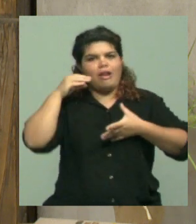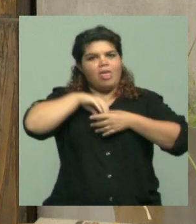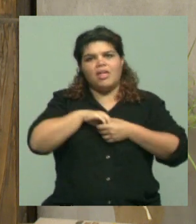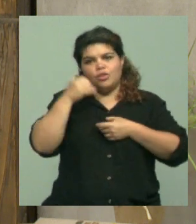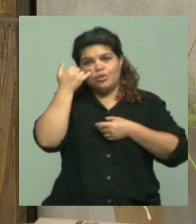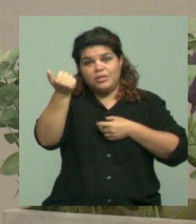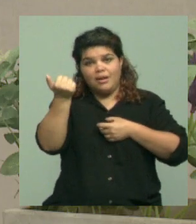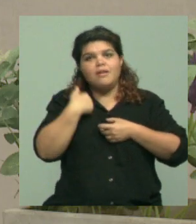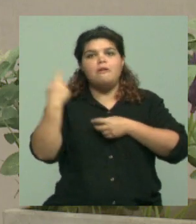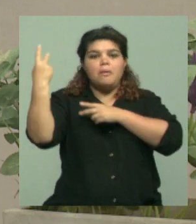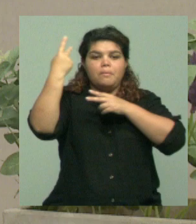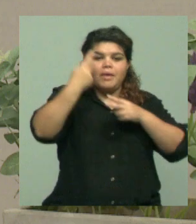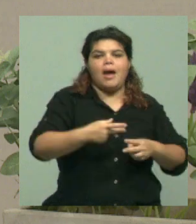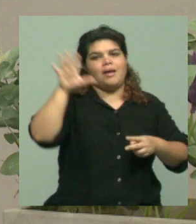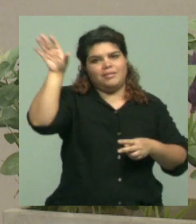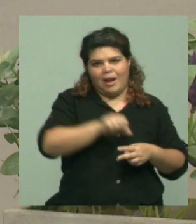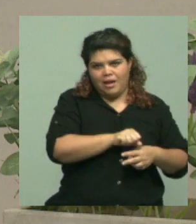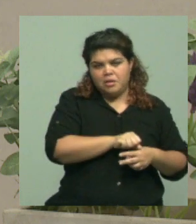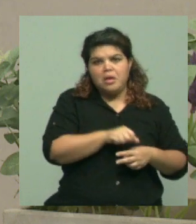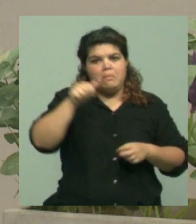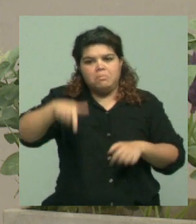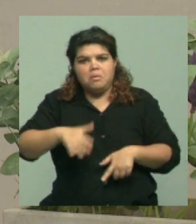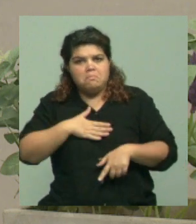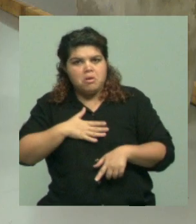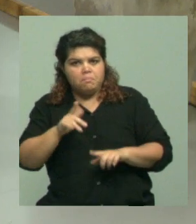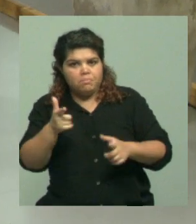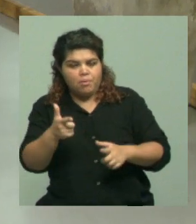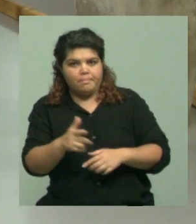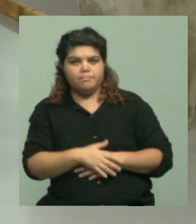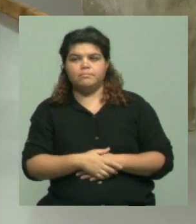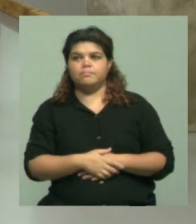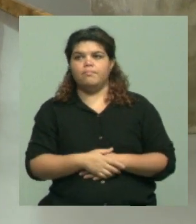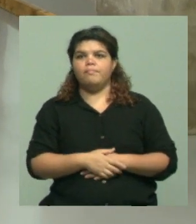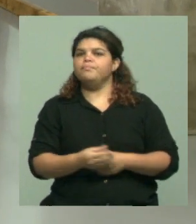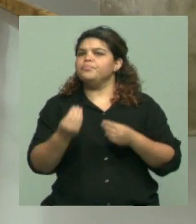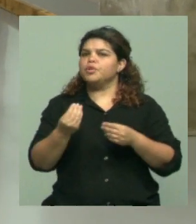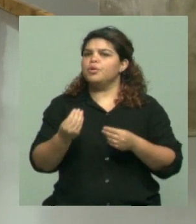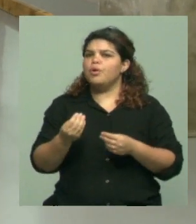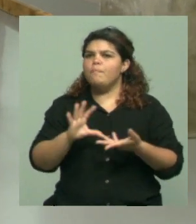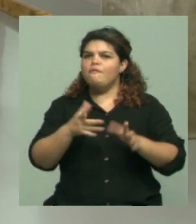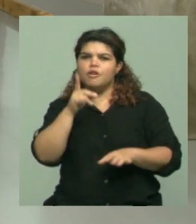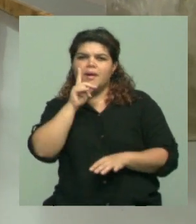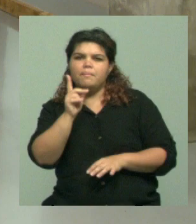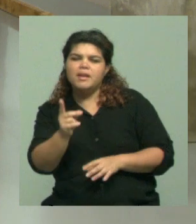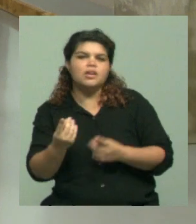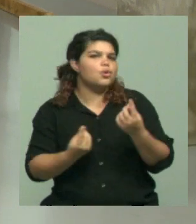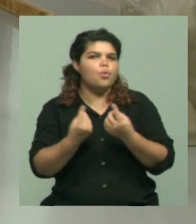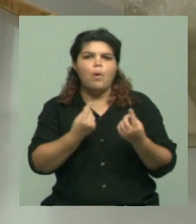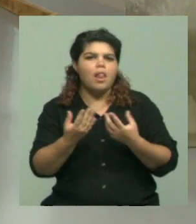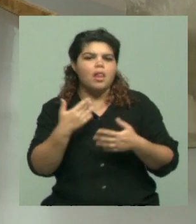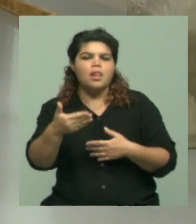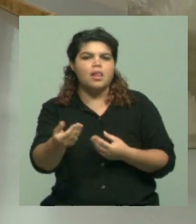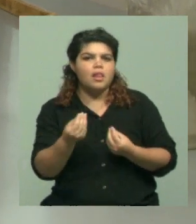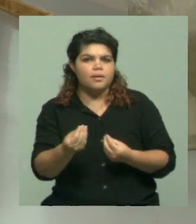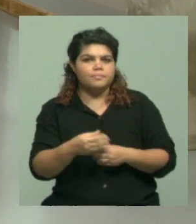¿Consecuencias, digo, riesgo, puede transformarse en algo grave? Contanos un poquito más en detalle sobre esa enfermedad.